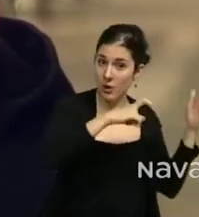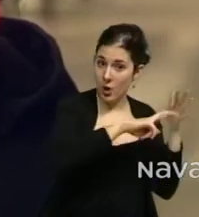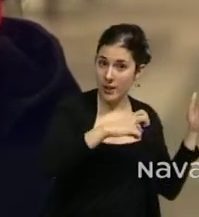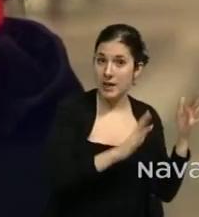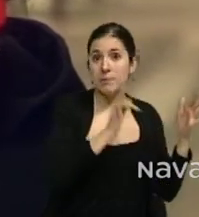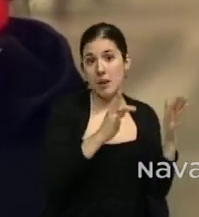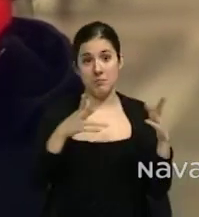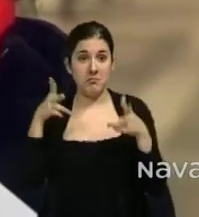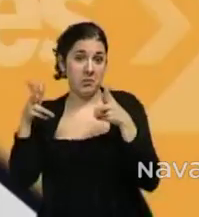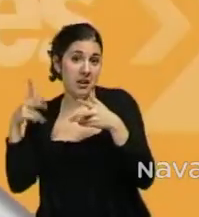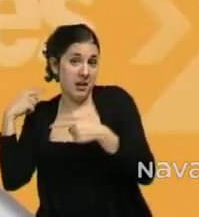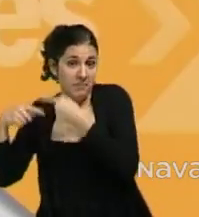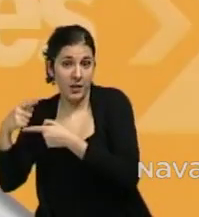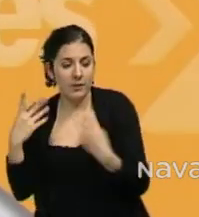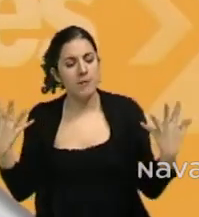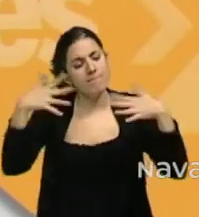tradicional.